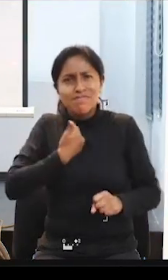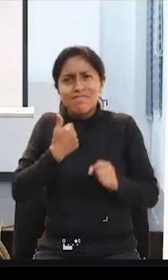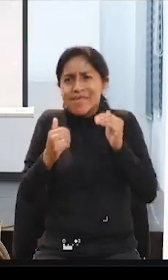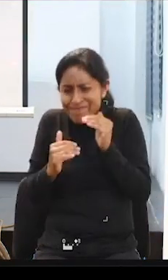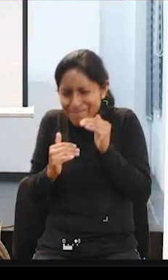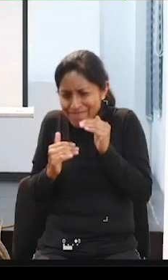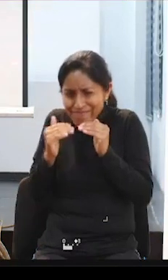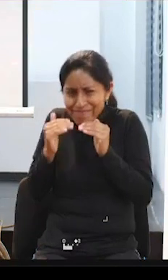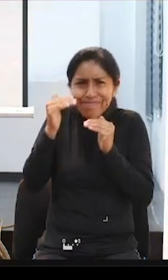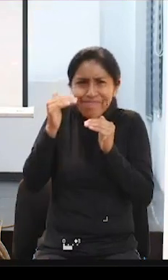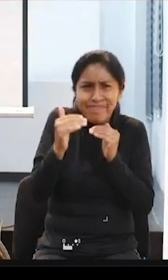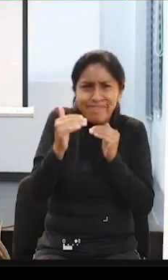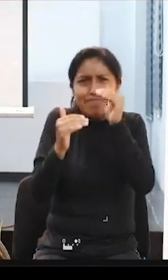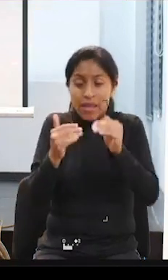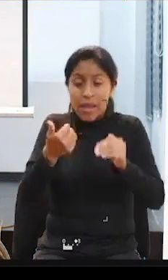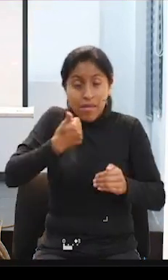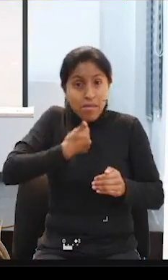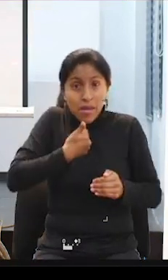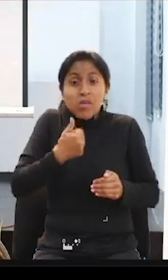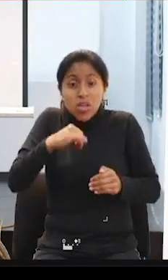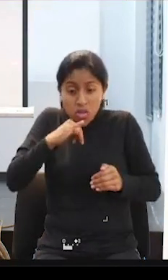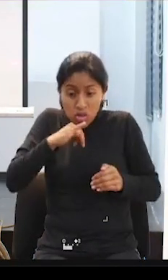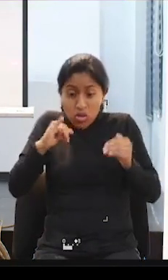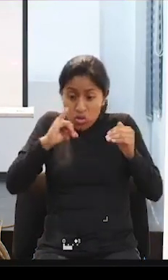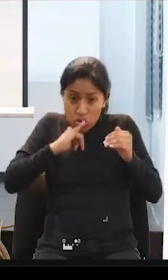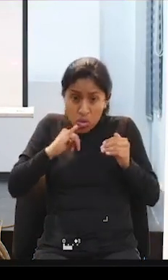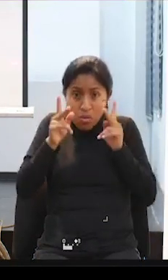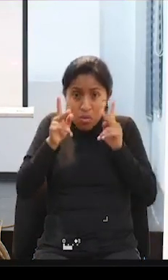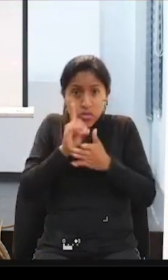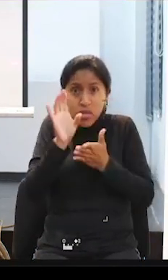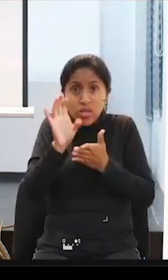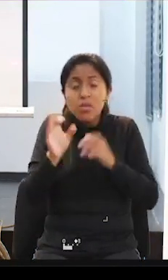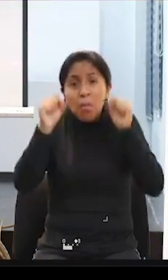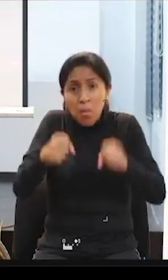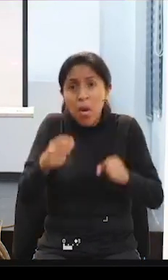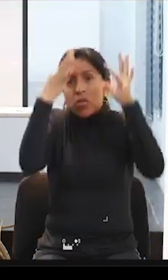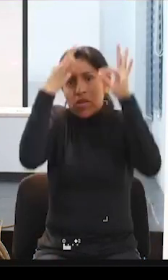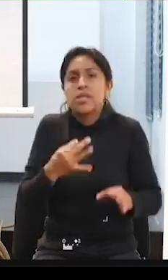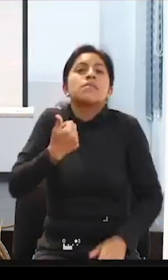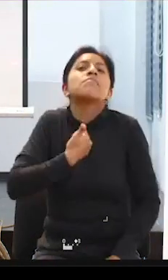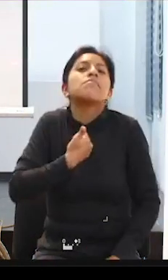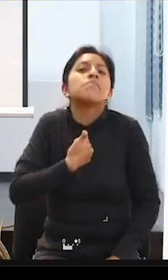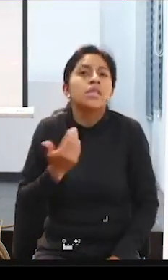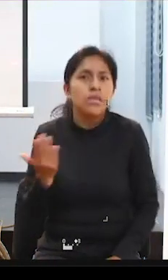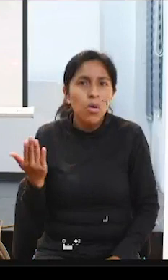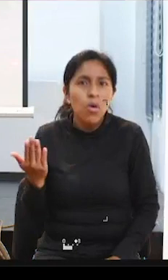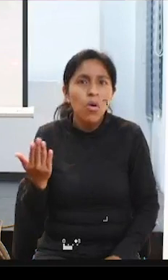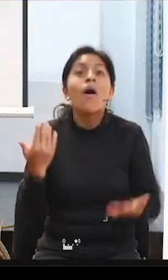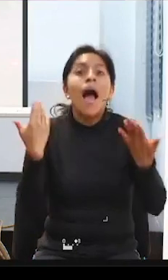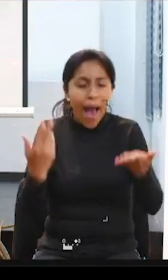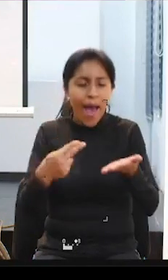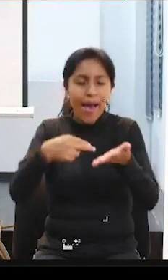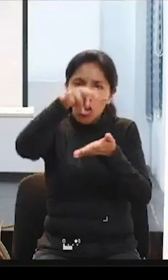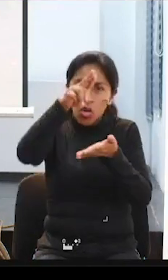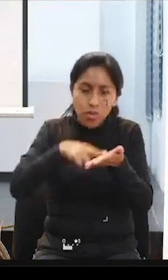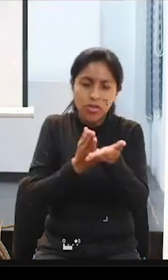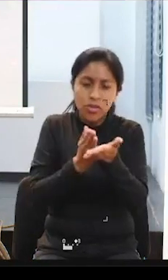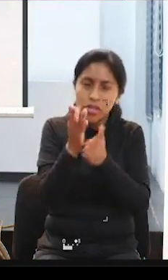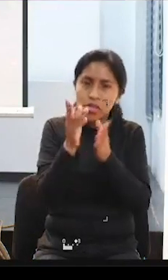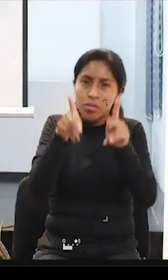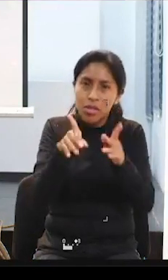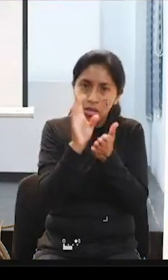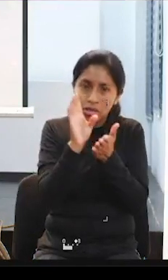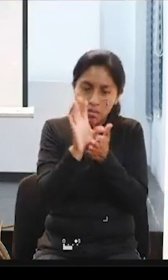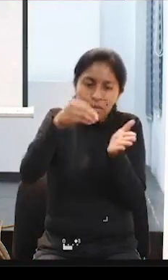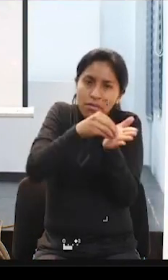sobre su vida propia, como un derecho que se encuentra incluido en la Convención sobre los Derechos de las Personas con